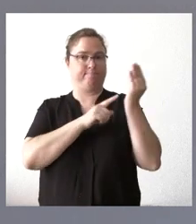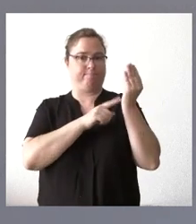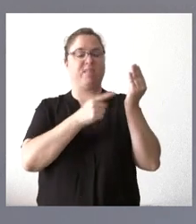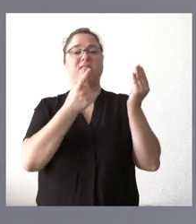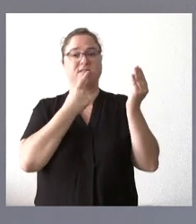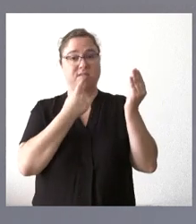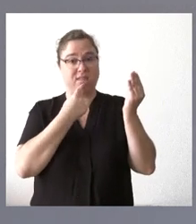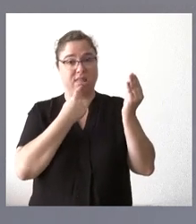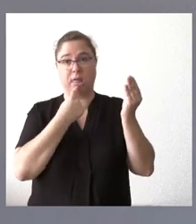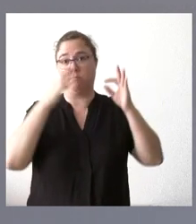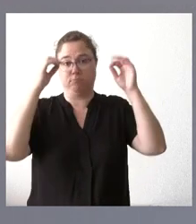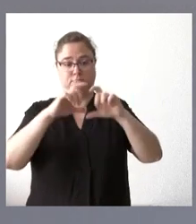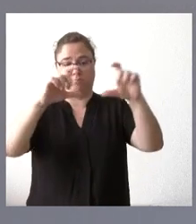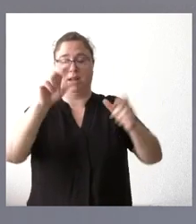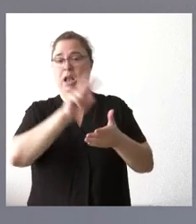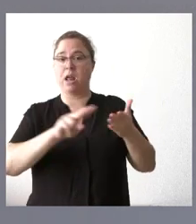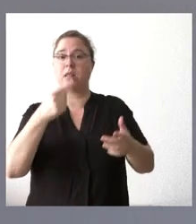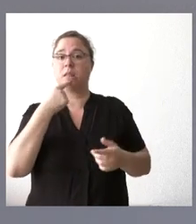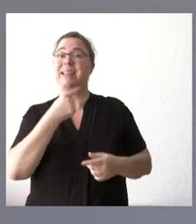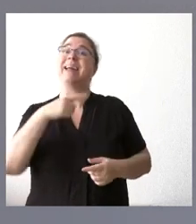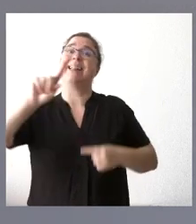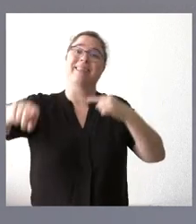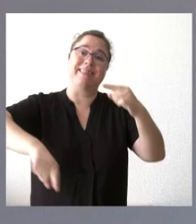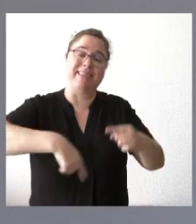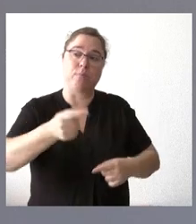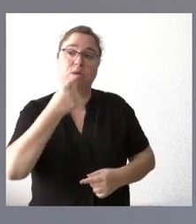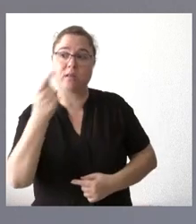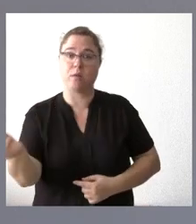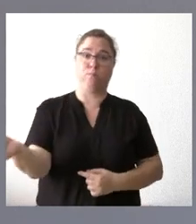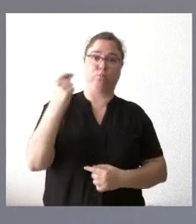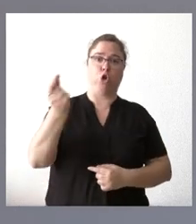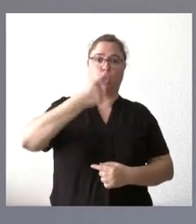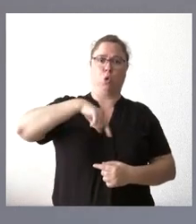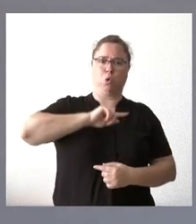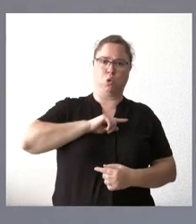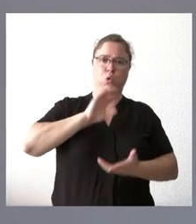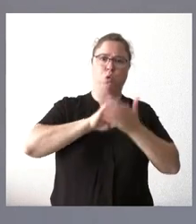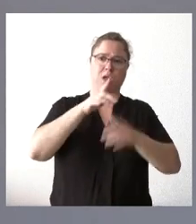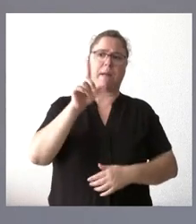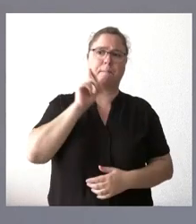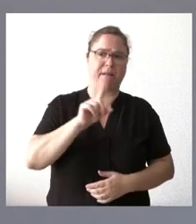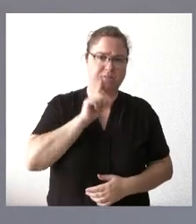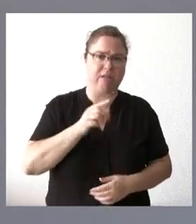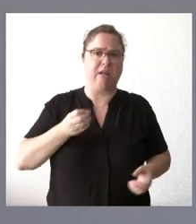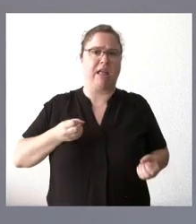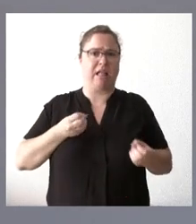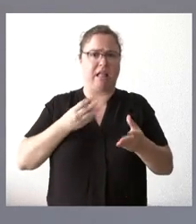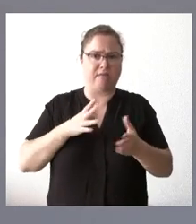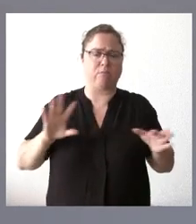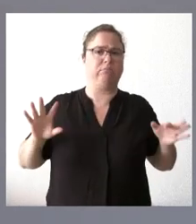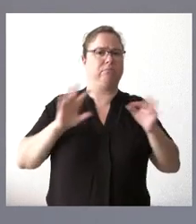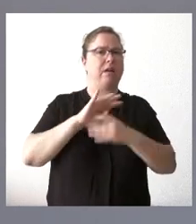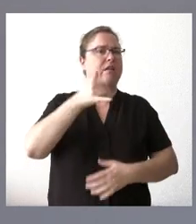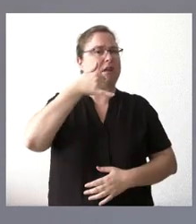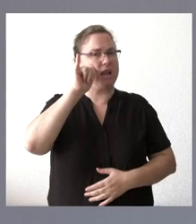esto que les señalo y en el que se nos acusa luego, posteriormente, a la Junta de Castilla y León de mentir y de informar sobre el riesgo de